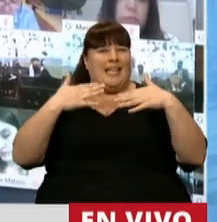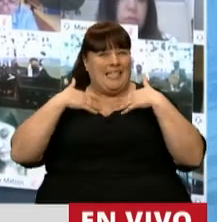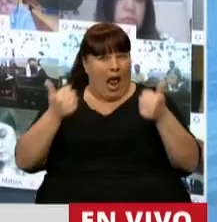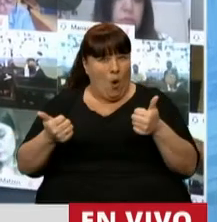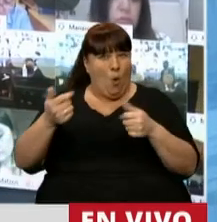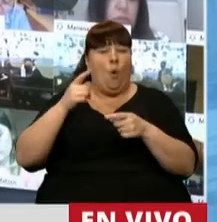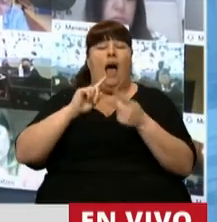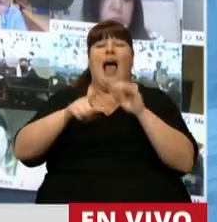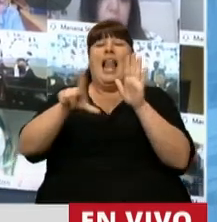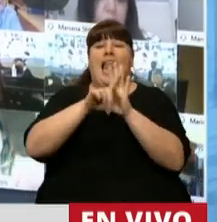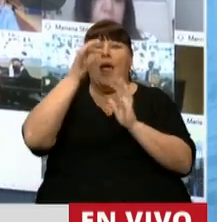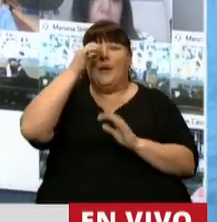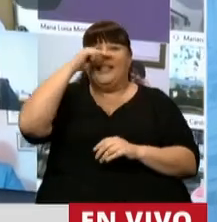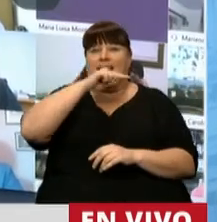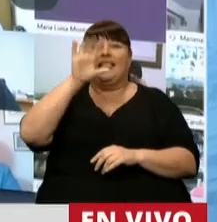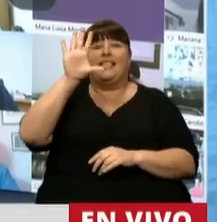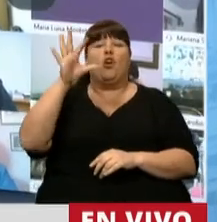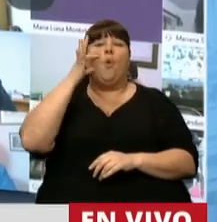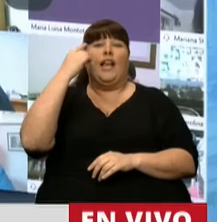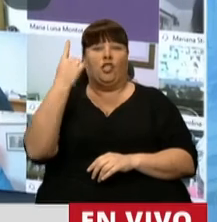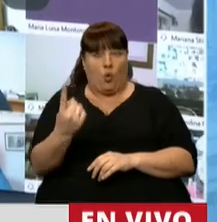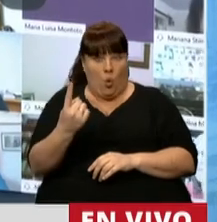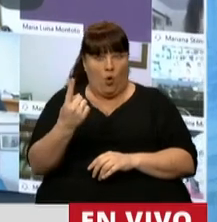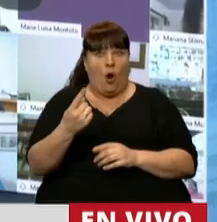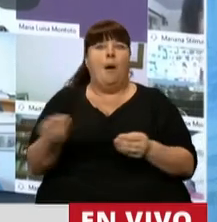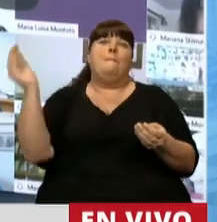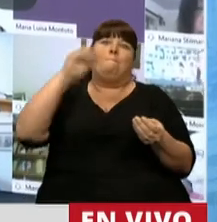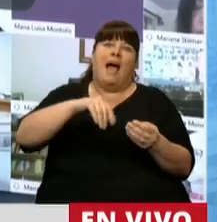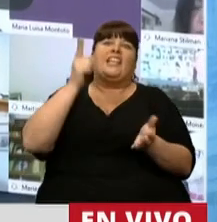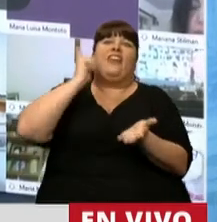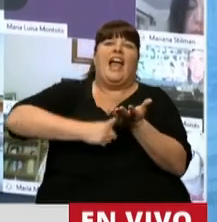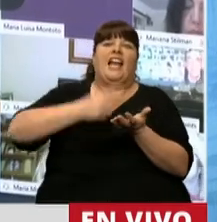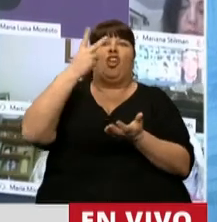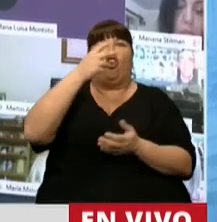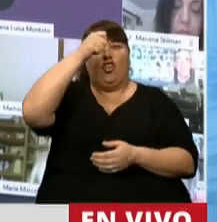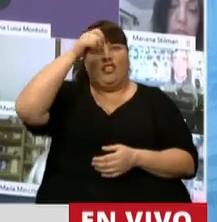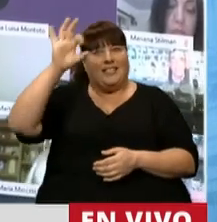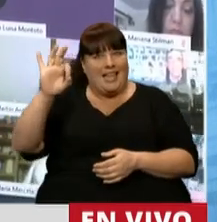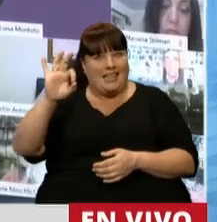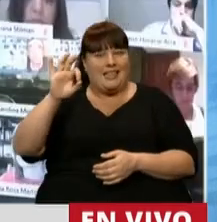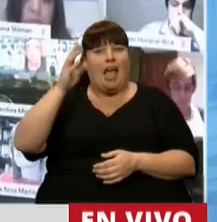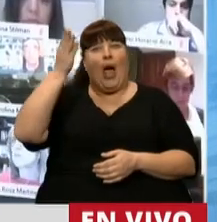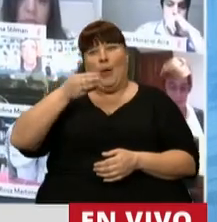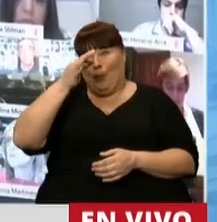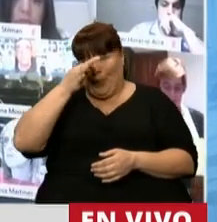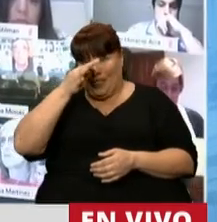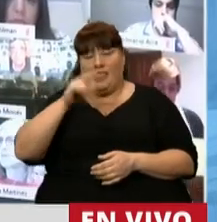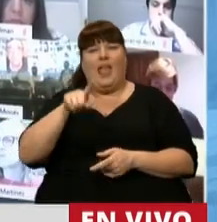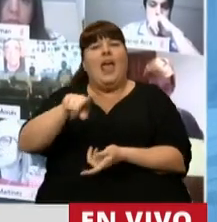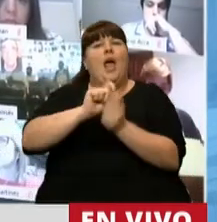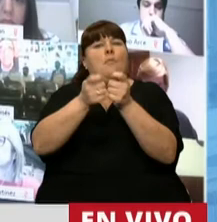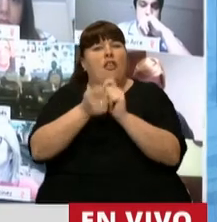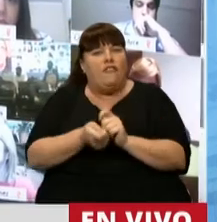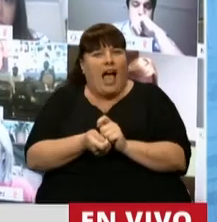sanitaria establecida por la ley 27.541 y ampliada por el decreto 260.20, su